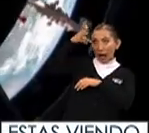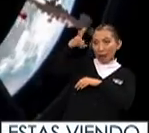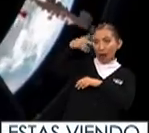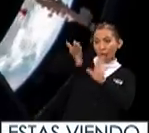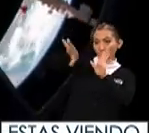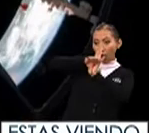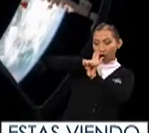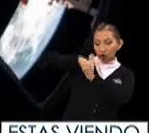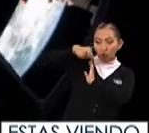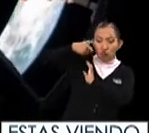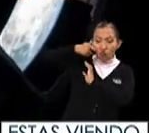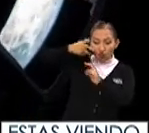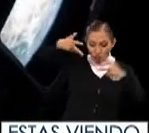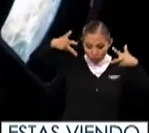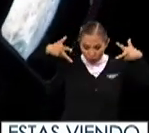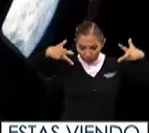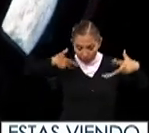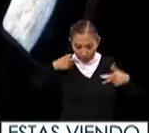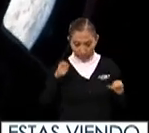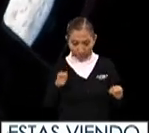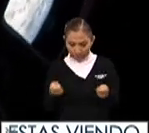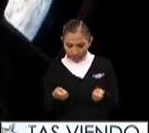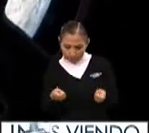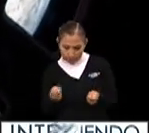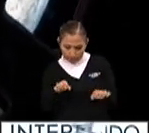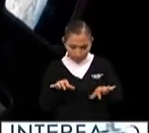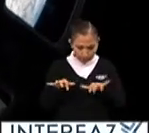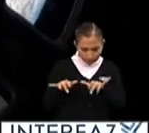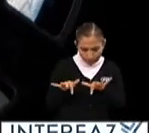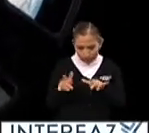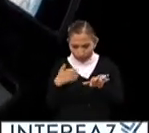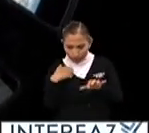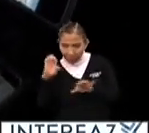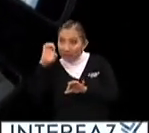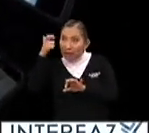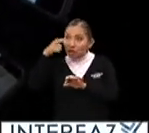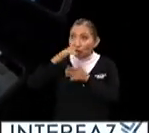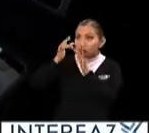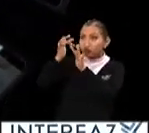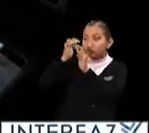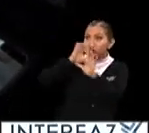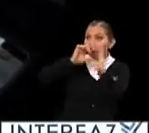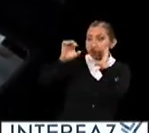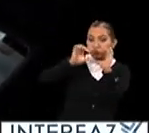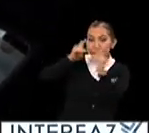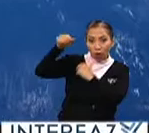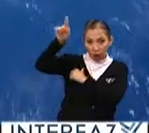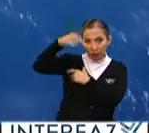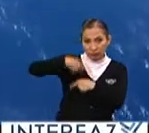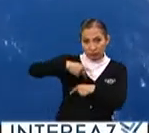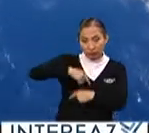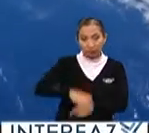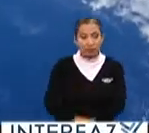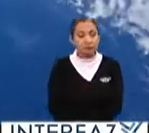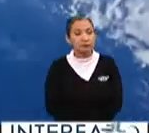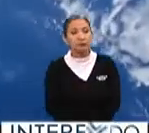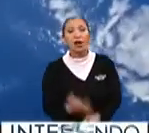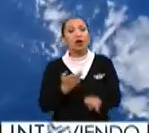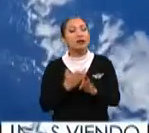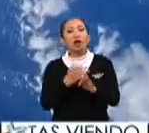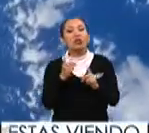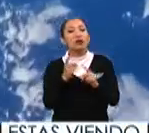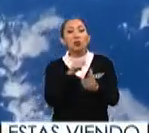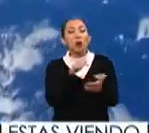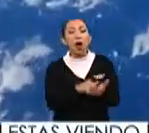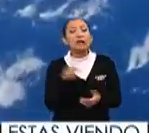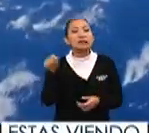el cuarto de control y están operando de momento la estación espacial comunicándose con ellos ¿Dónde estamos ahora